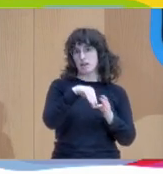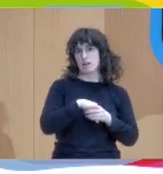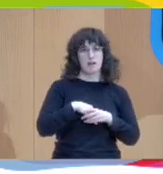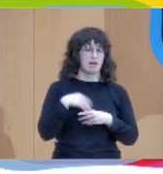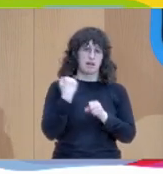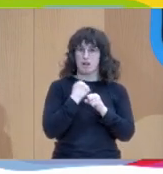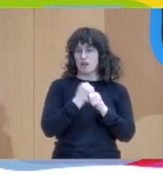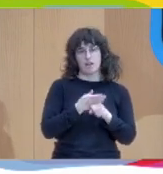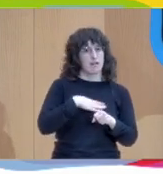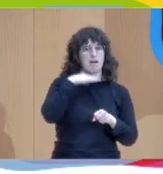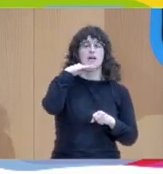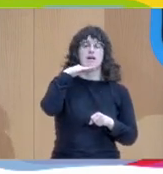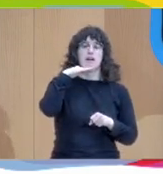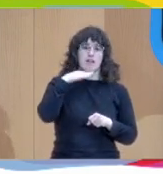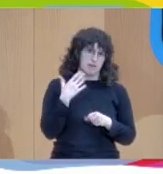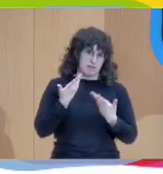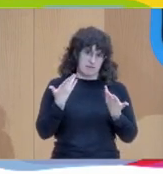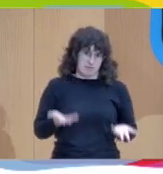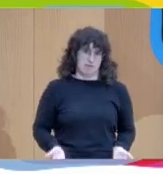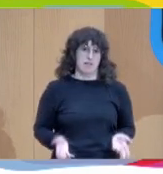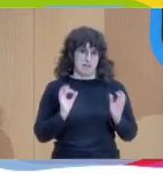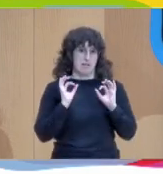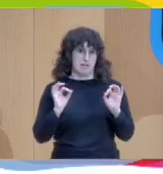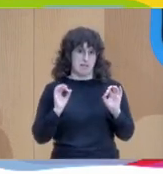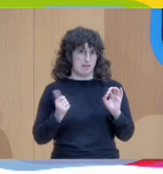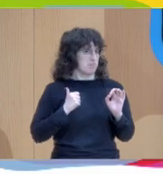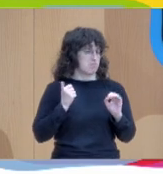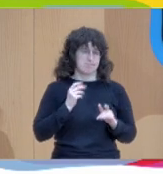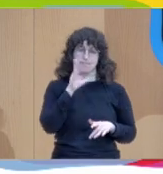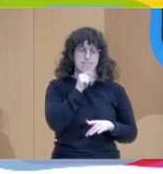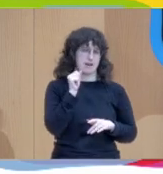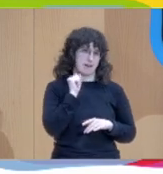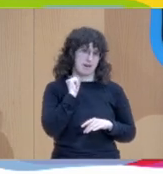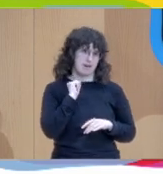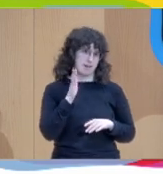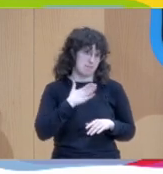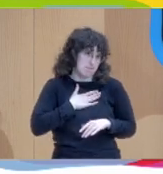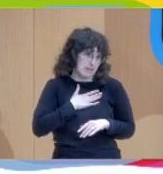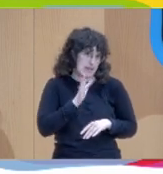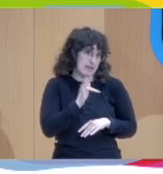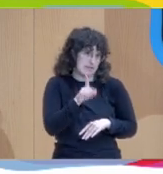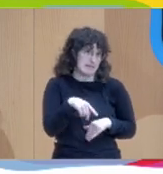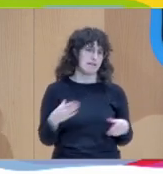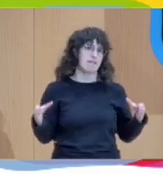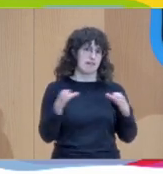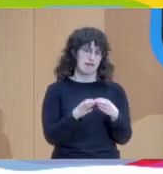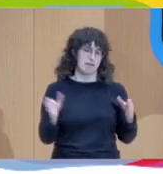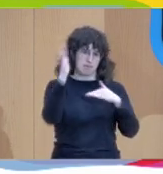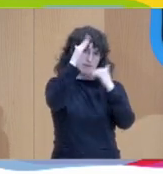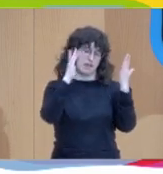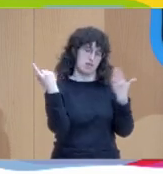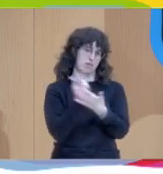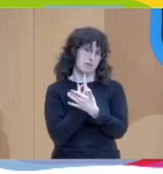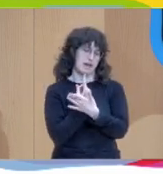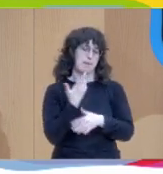Entonces, ha sido una oportunidad, como digo, para mí ha sido maravillosa, para mi equipo de servicio de atención temprana también. Y como